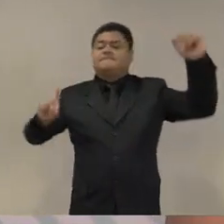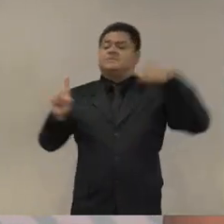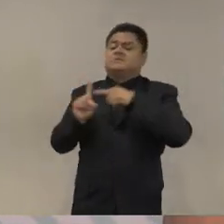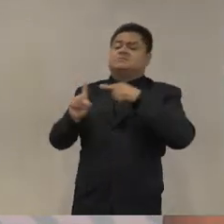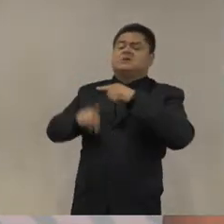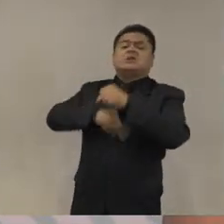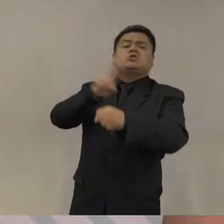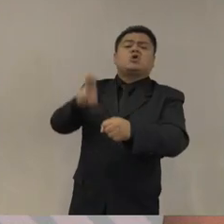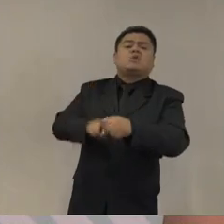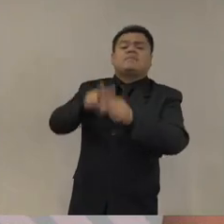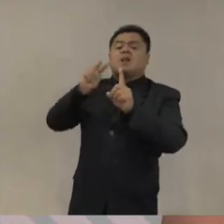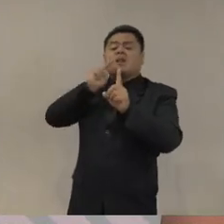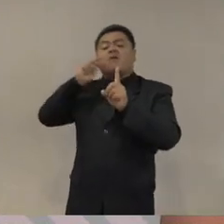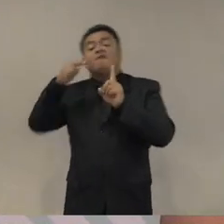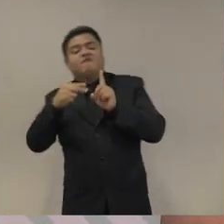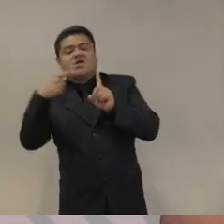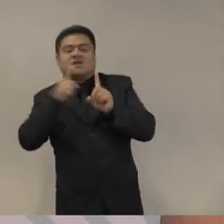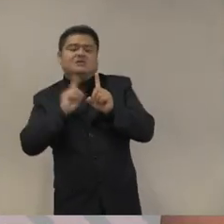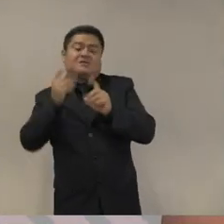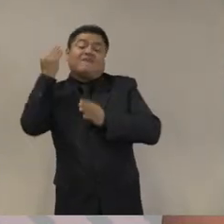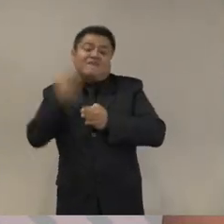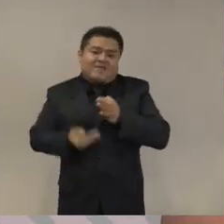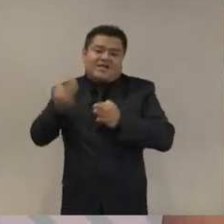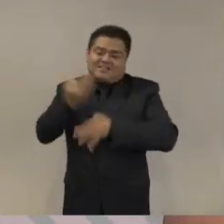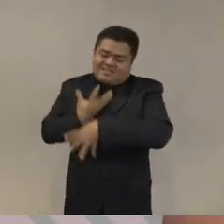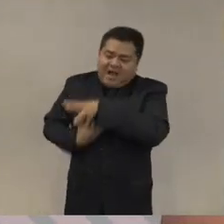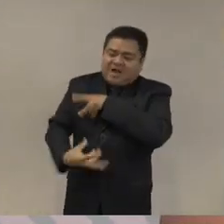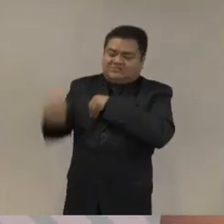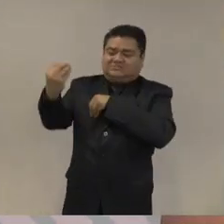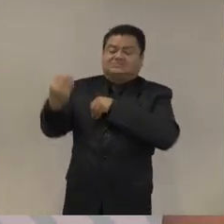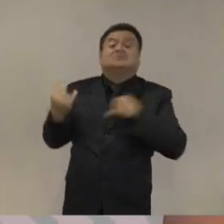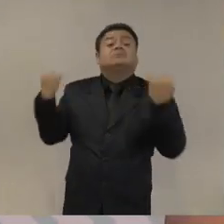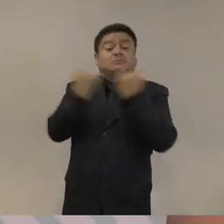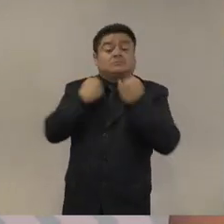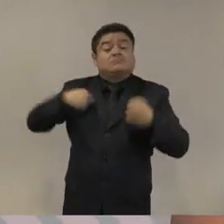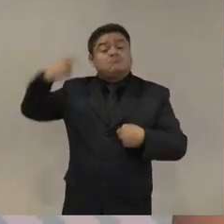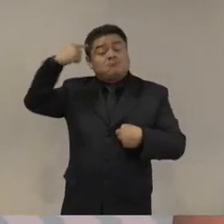y bueno nuevamente perdón que insista la economía